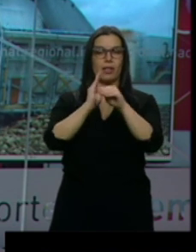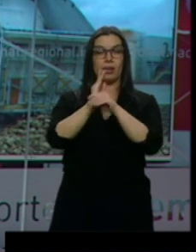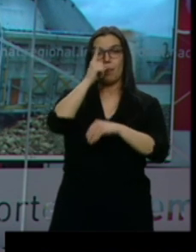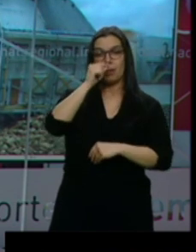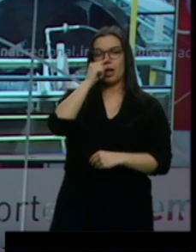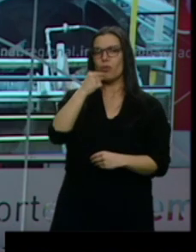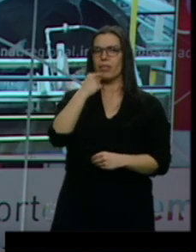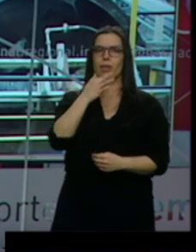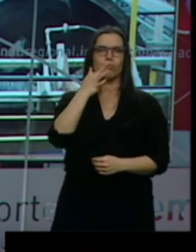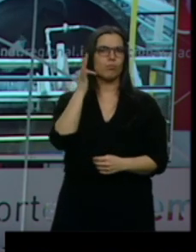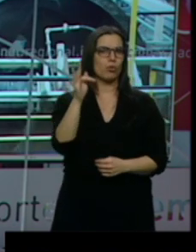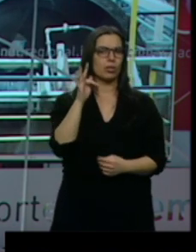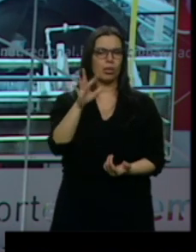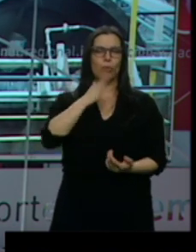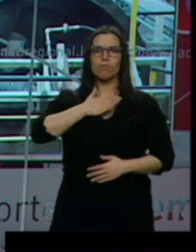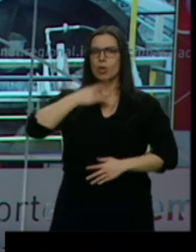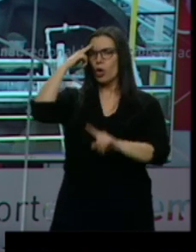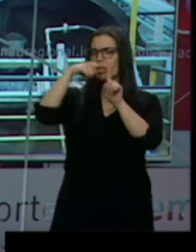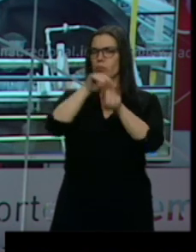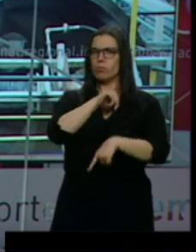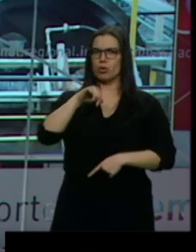y que ha costado mucho trabajo conseguirlo.